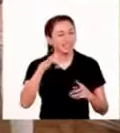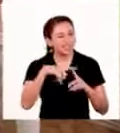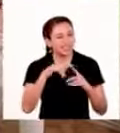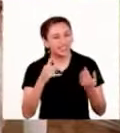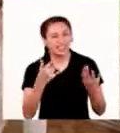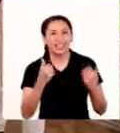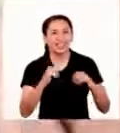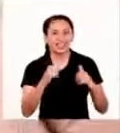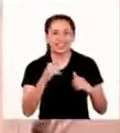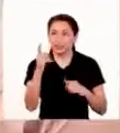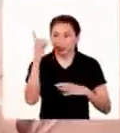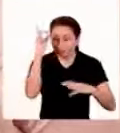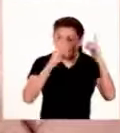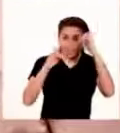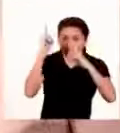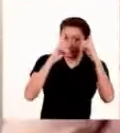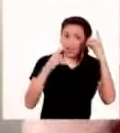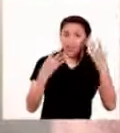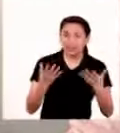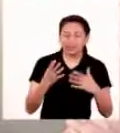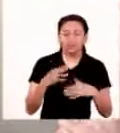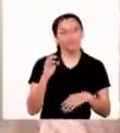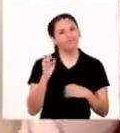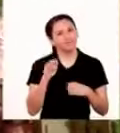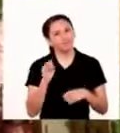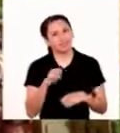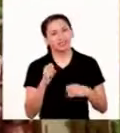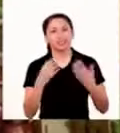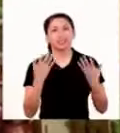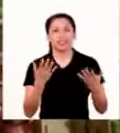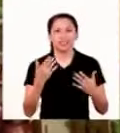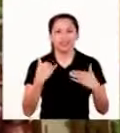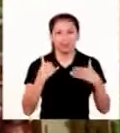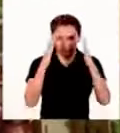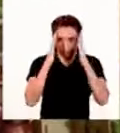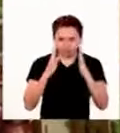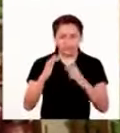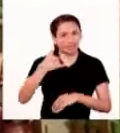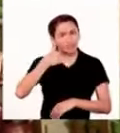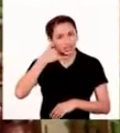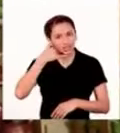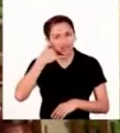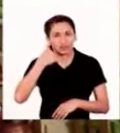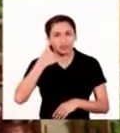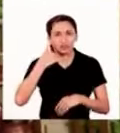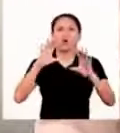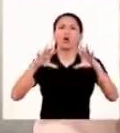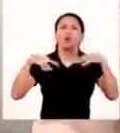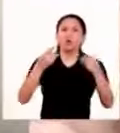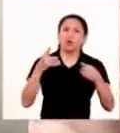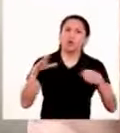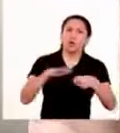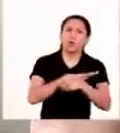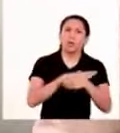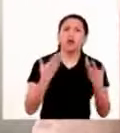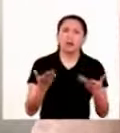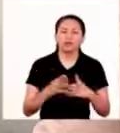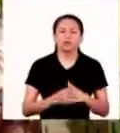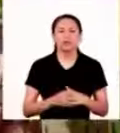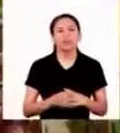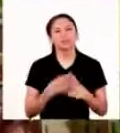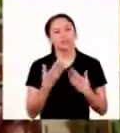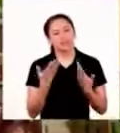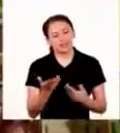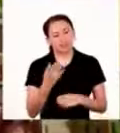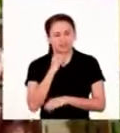Señora Anita, discúlpeme. Te veo todo distraído, ¿ah? Bueno, sí, la verdad es que estaba bastante concentrado en el teléfono. ¿Y por qué tan ocupado con el